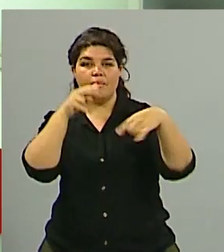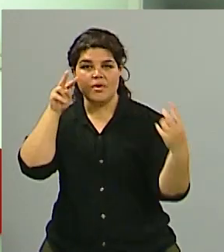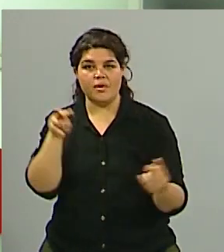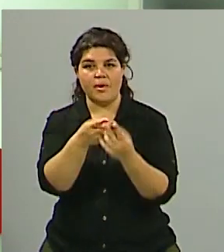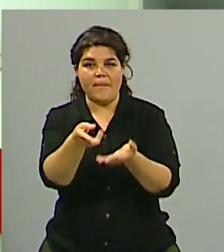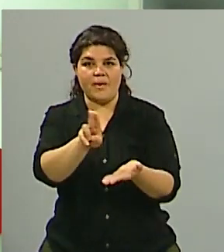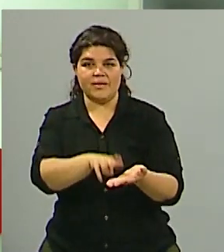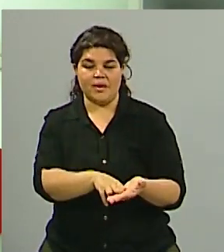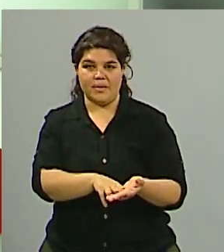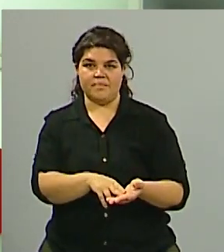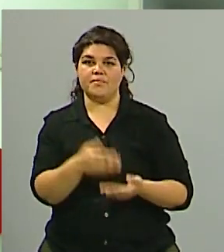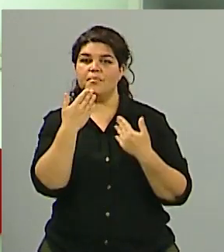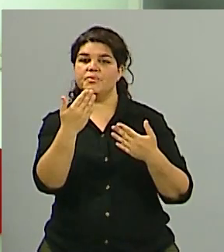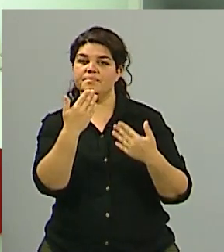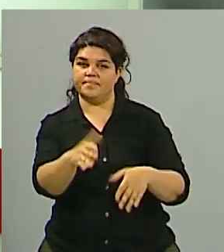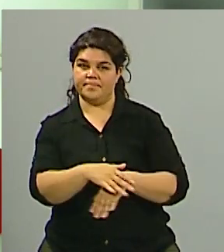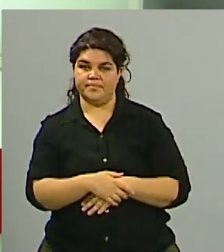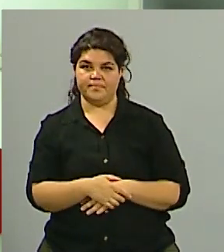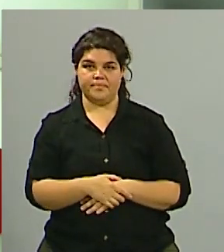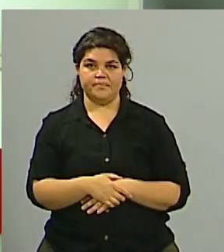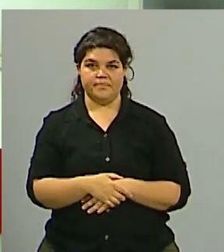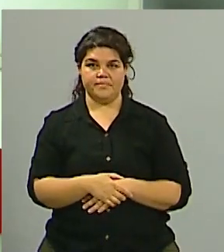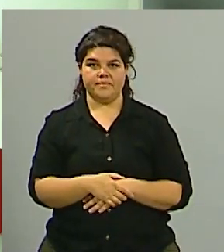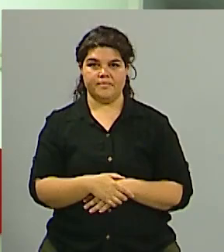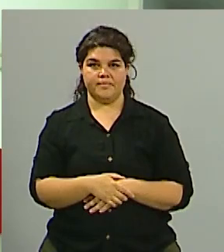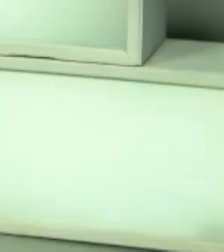este programa será hasta ese momento muchísimas gracias chau